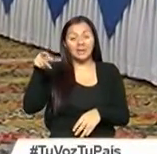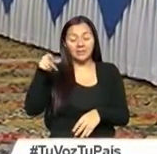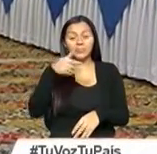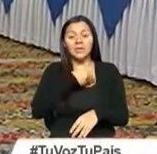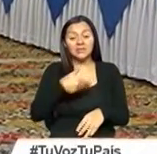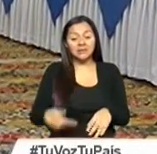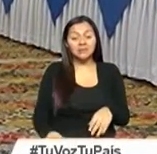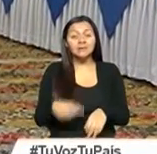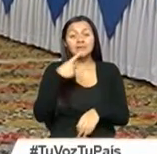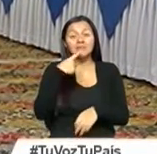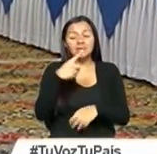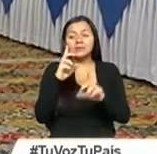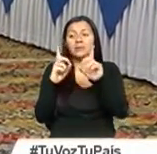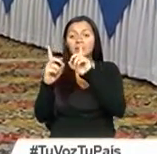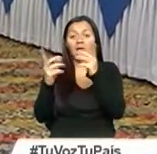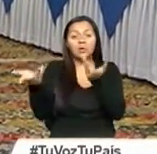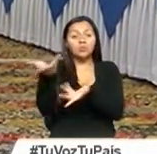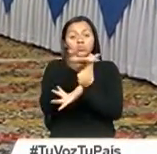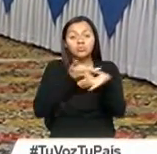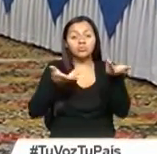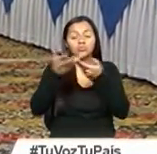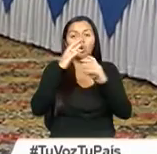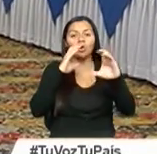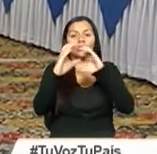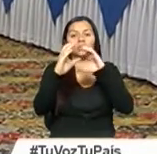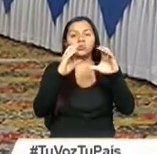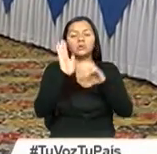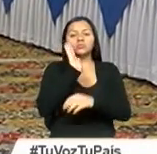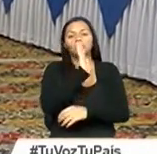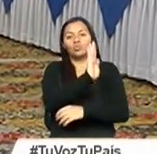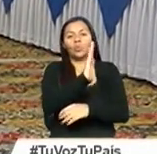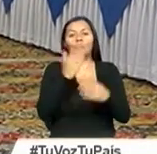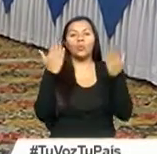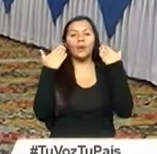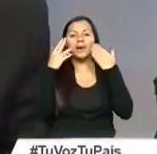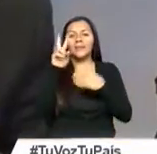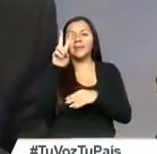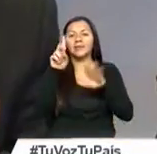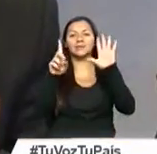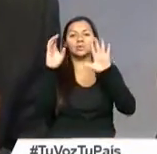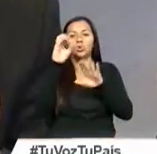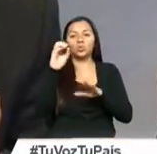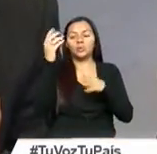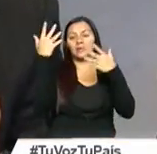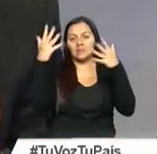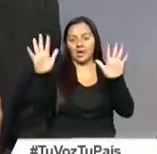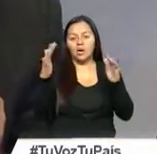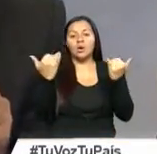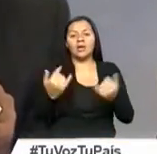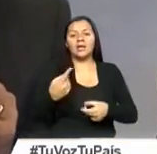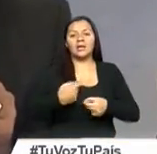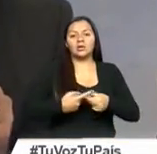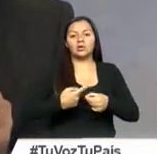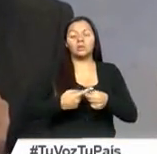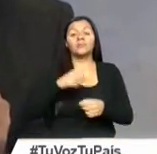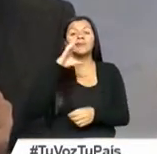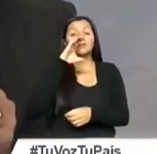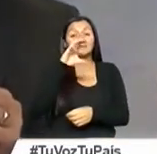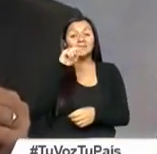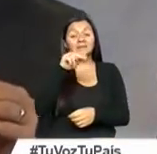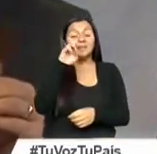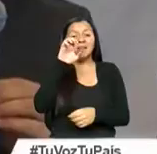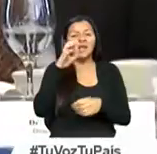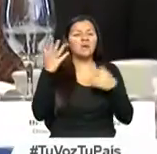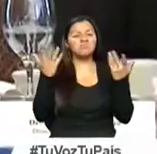diálogo que mantuvo con los periodistas de medios de comunicación de Guayaquil el pasado 26 de octubre. El titular del Consejo Nacional Electoral